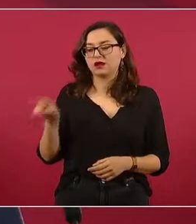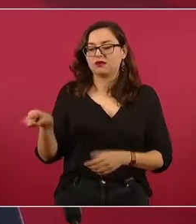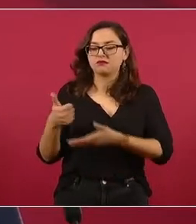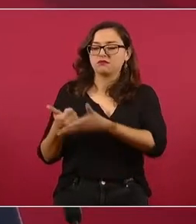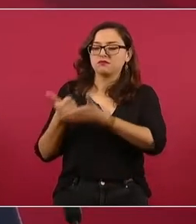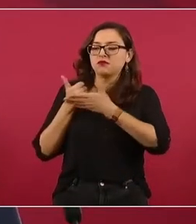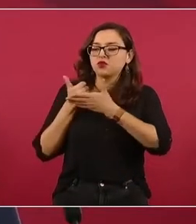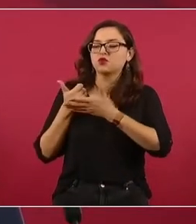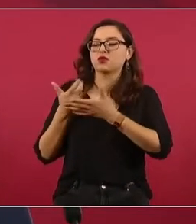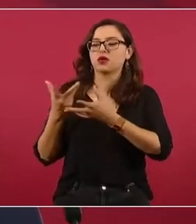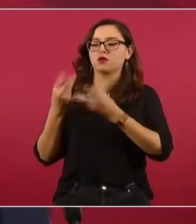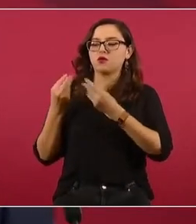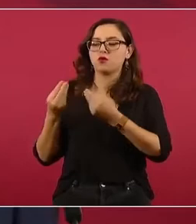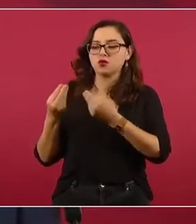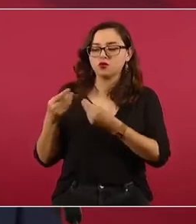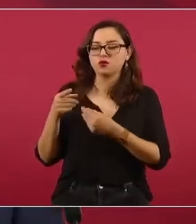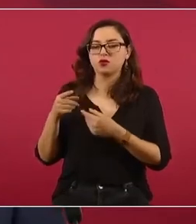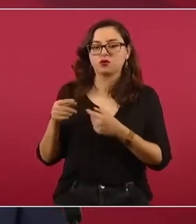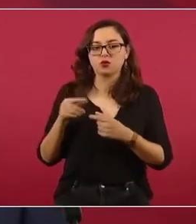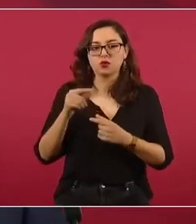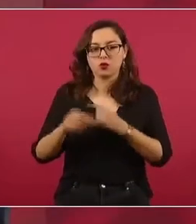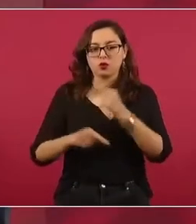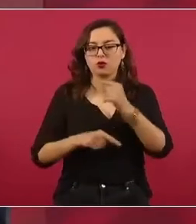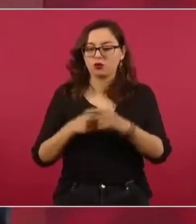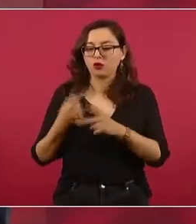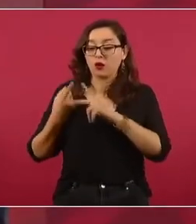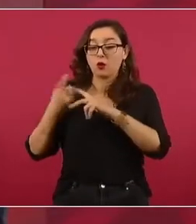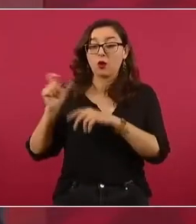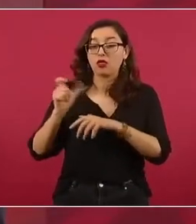pero fue creciendo el movimiento,